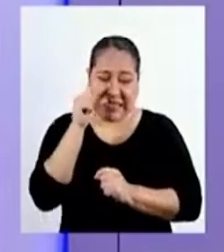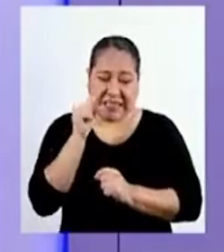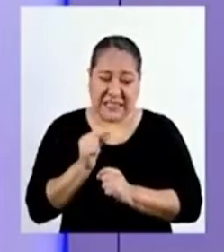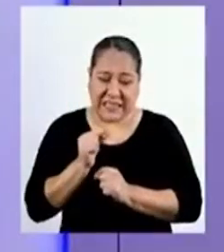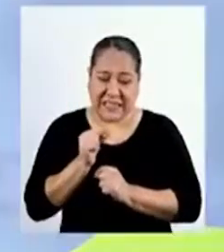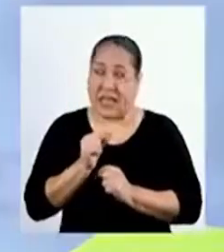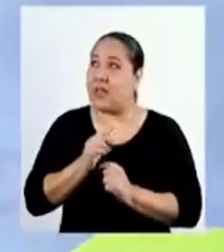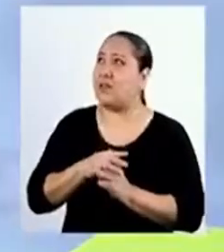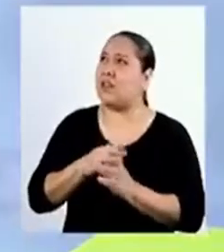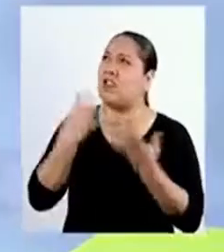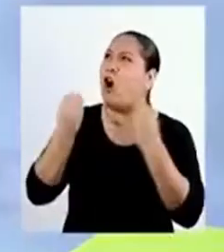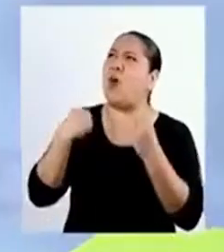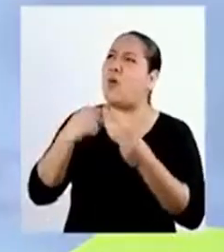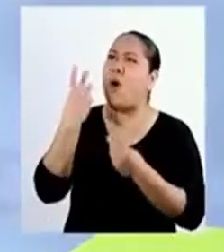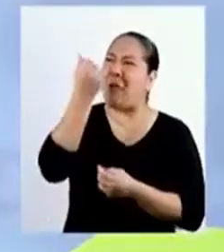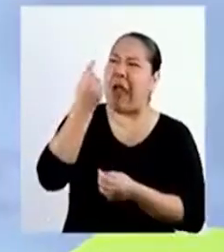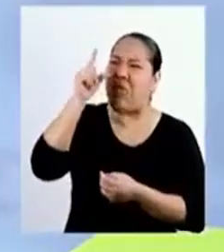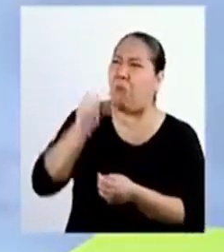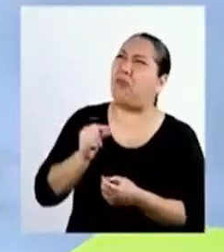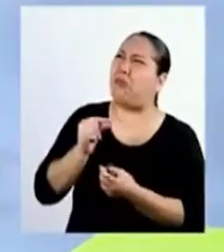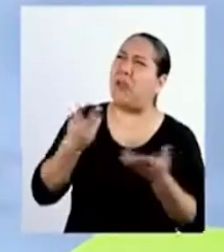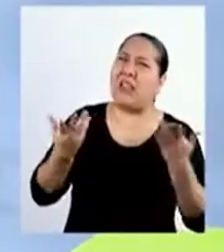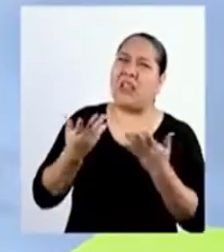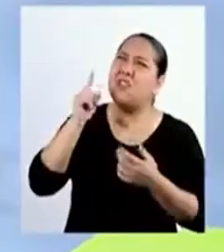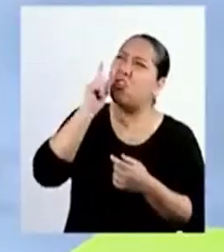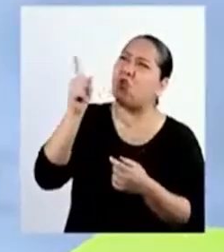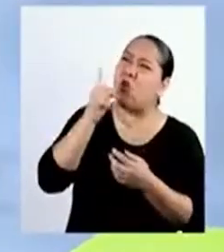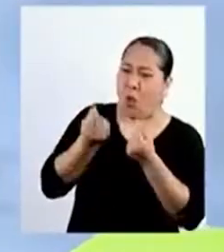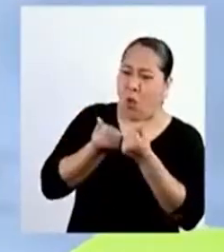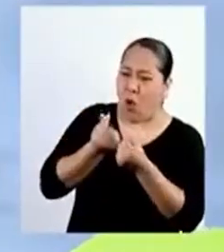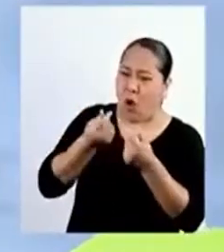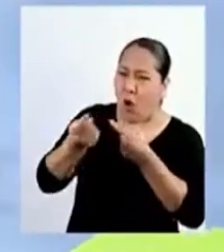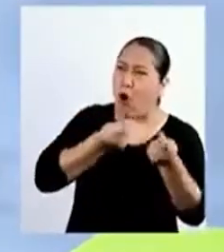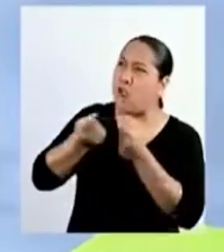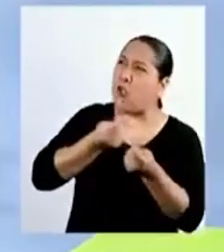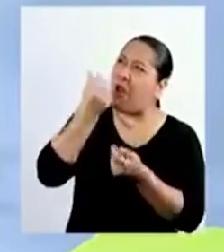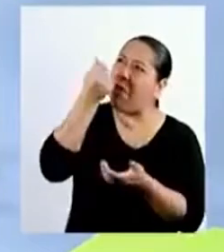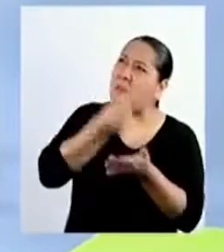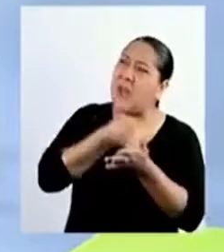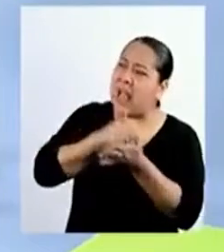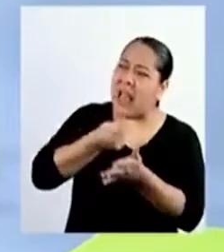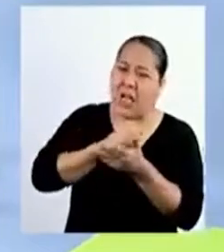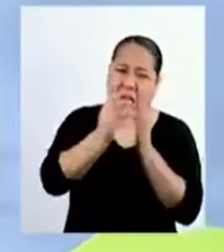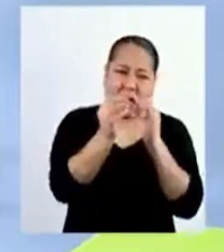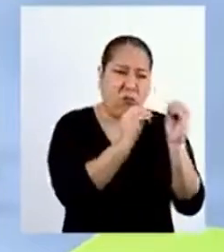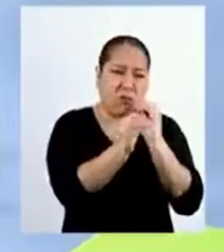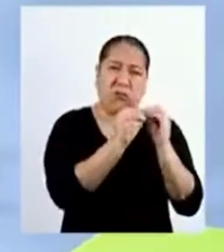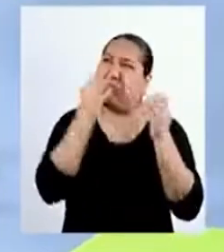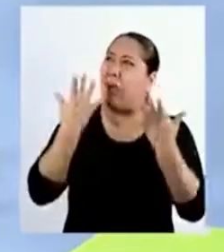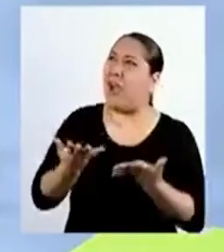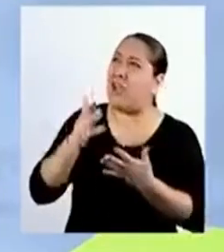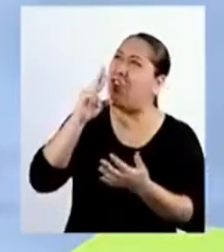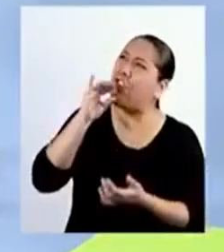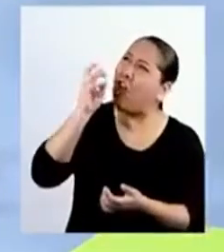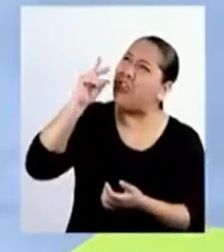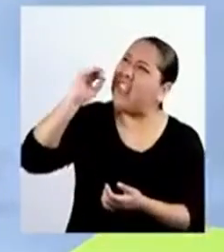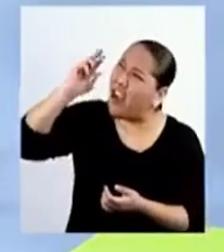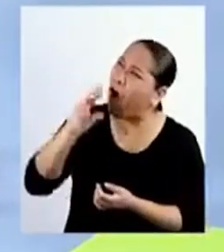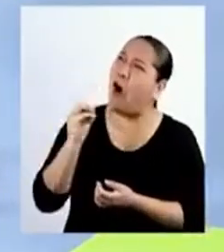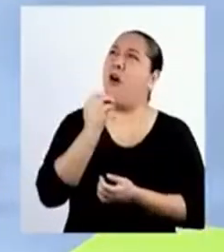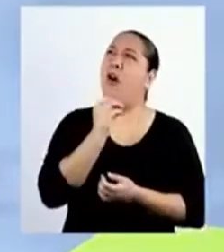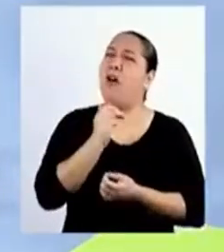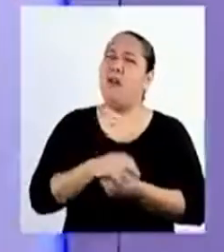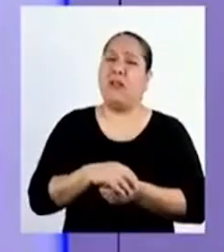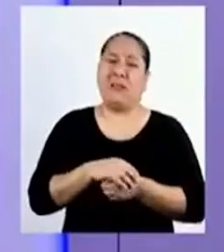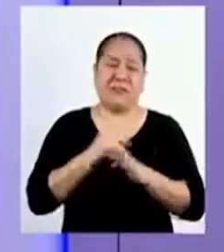dinero. ¿Cómo nos vamos a quedar sin dinero si tú manejabas los costos de la remodelación, Rodrigo?